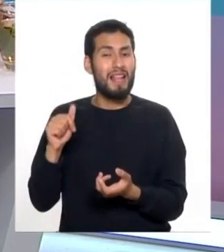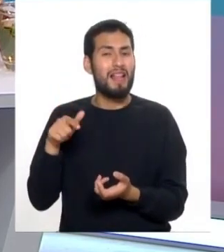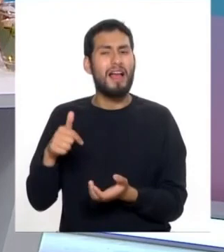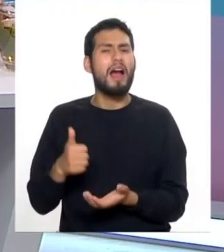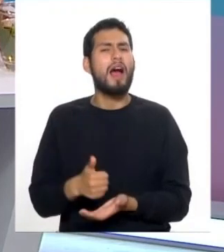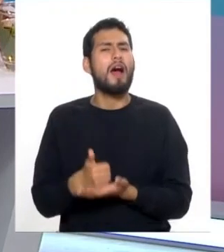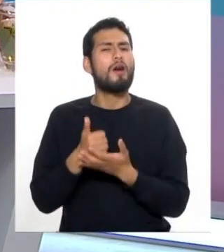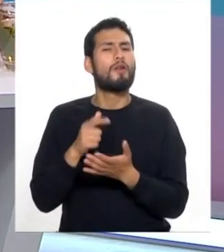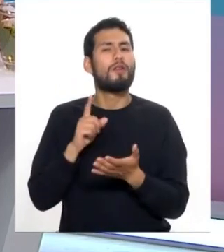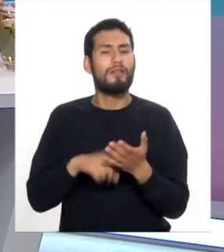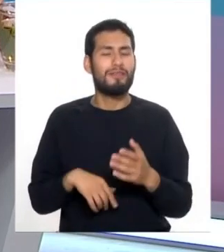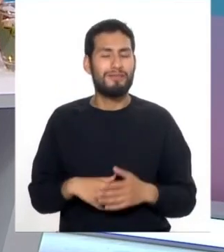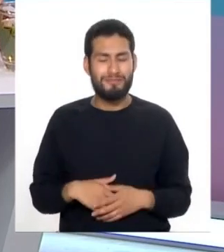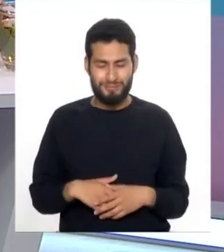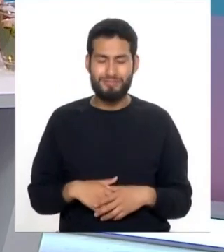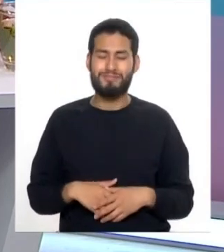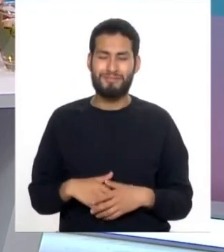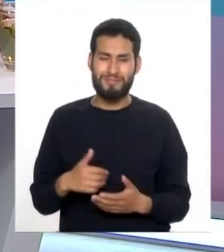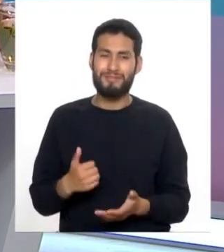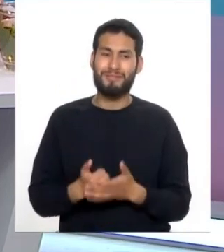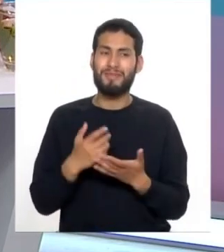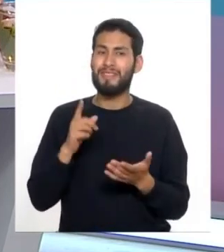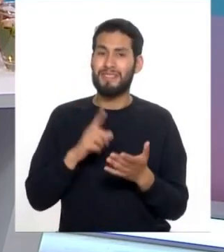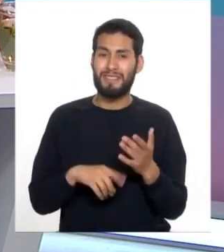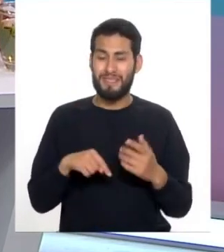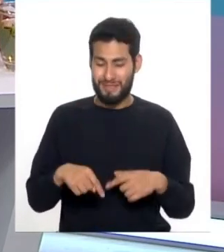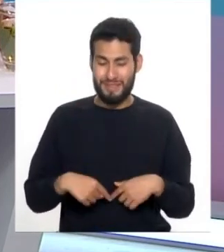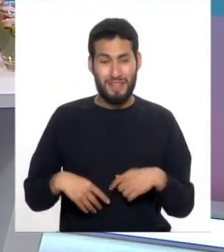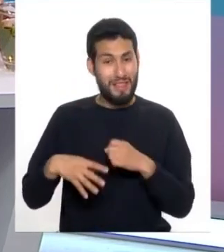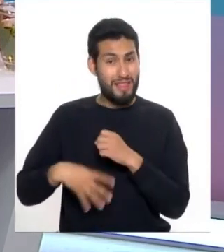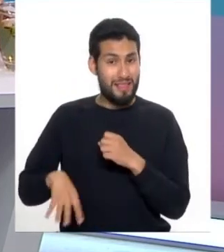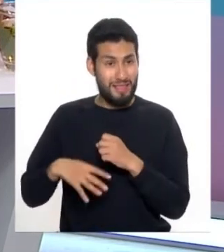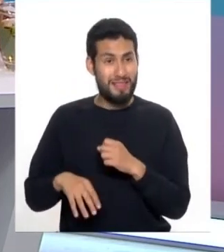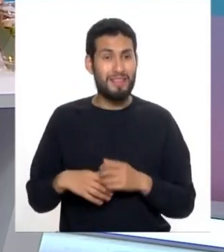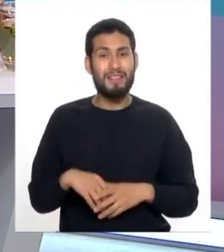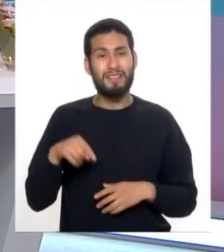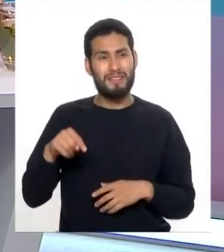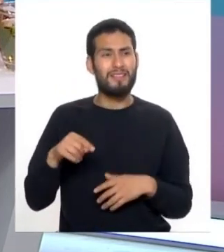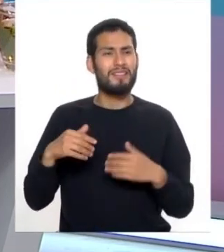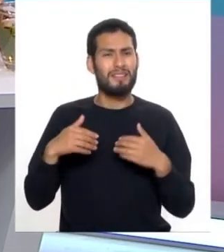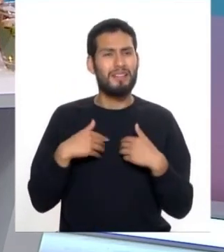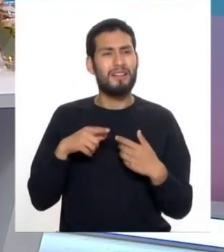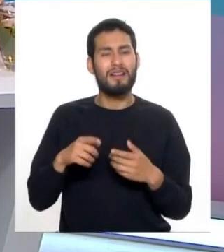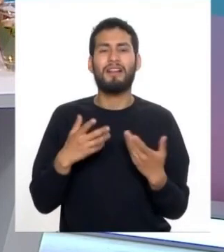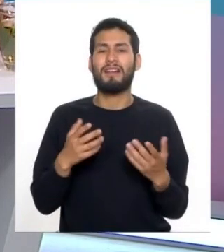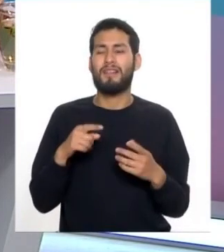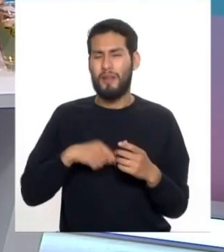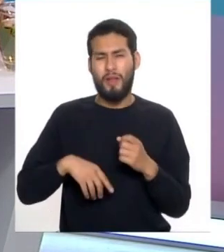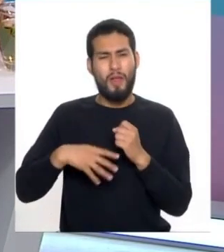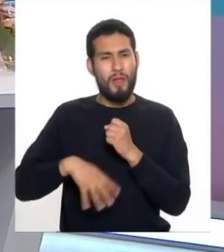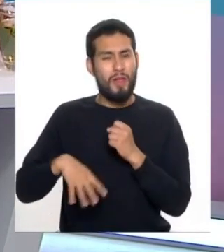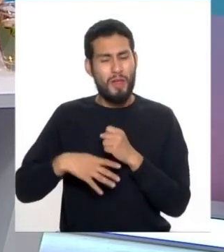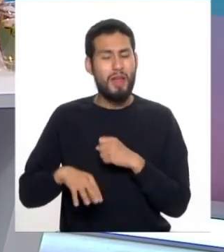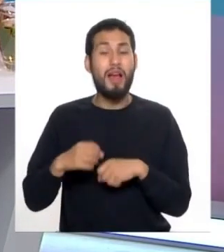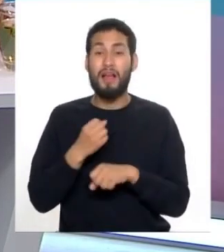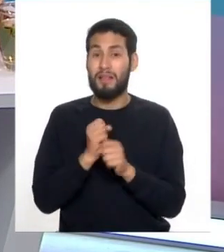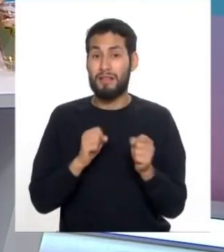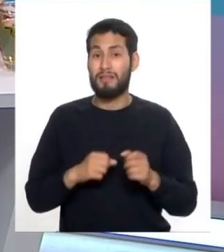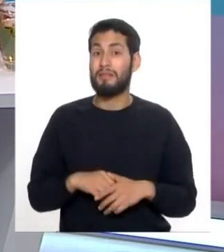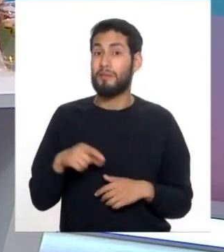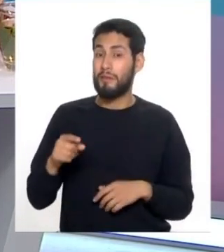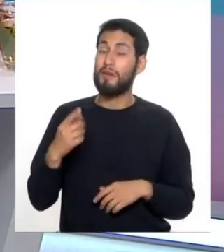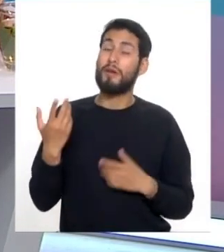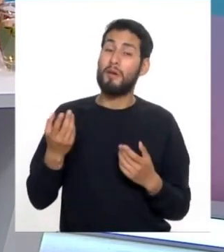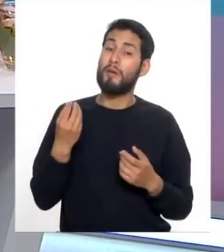ayuda precisamente cuando tenemos episodios diarréicos la canela tiene efecto antiderrico queridos amigos y es una